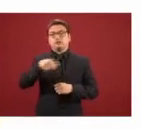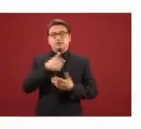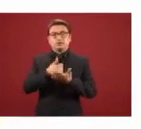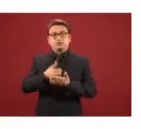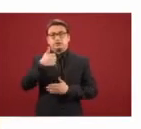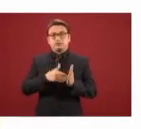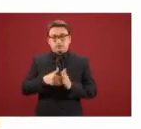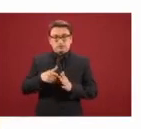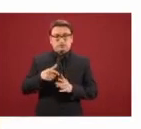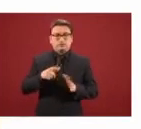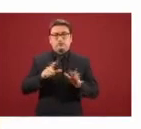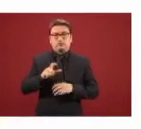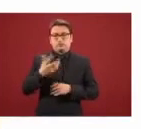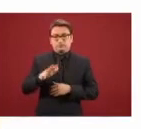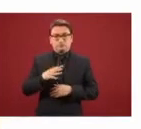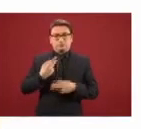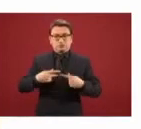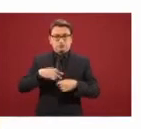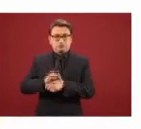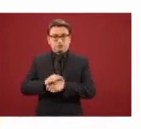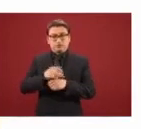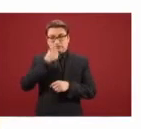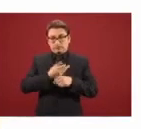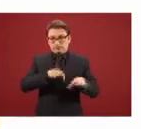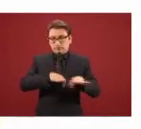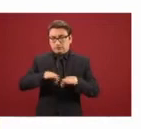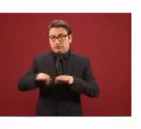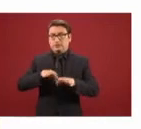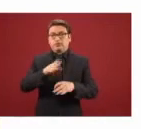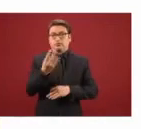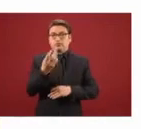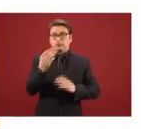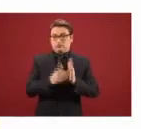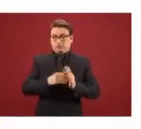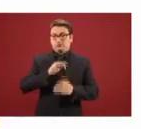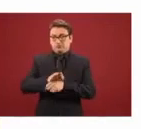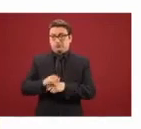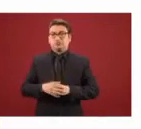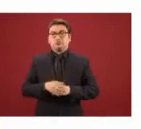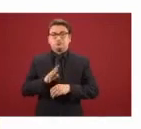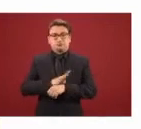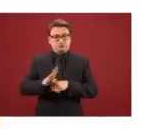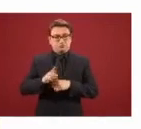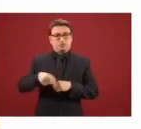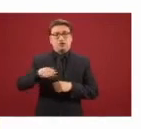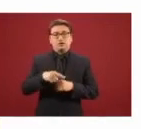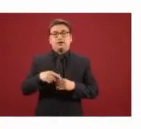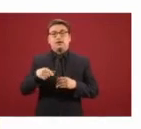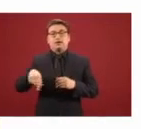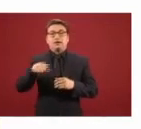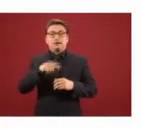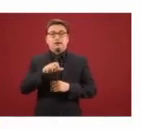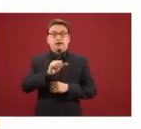mil 710 beneficiarios, Secretaría del Trabajo y Previsión Social 9 mil beneficiarios, Agencia Mexicana de